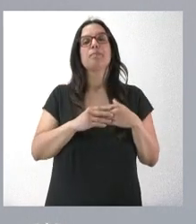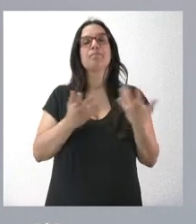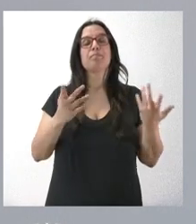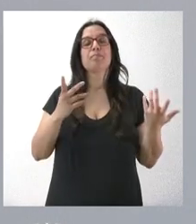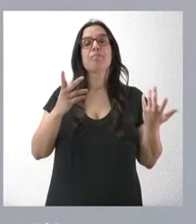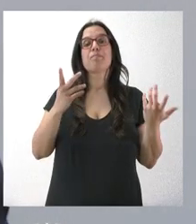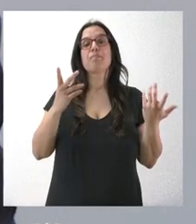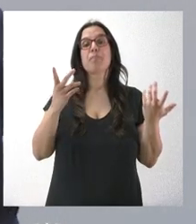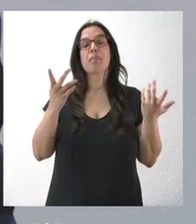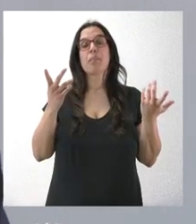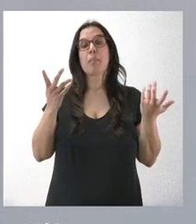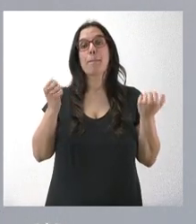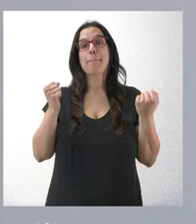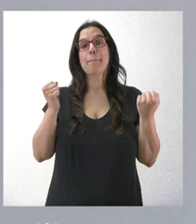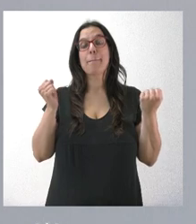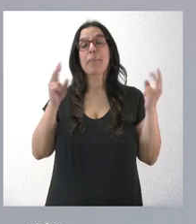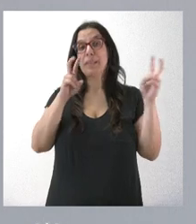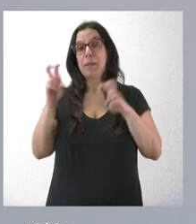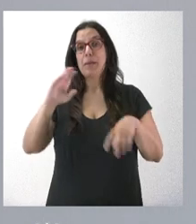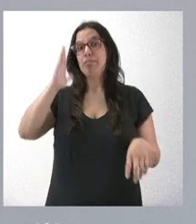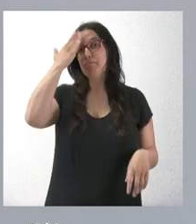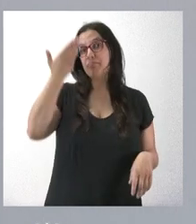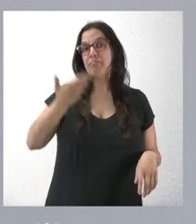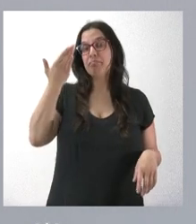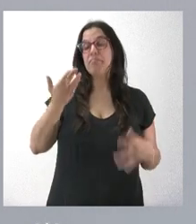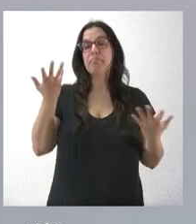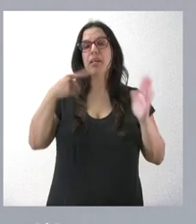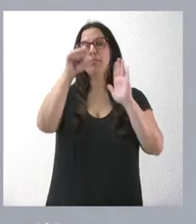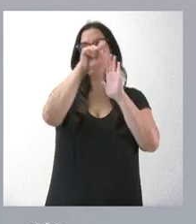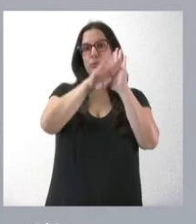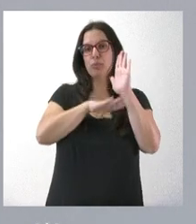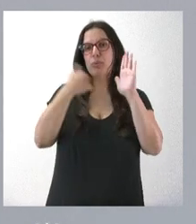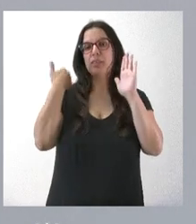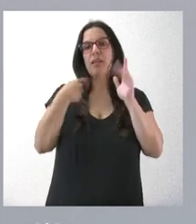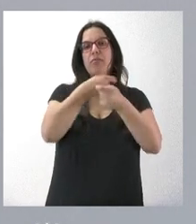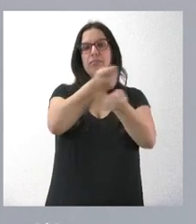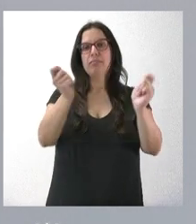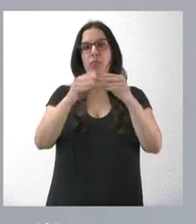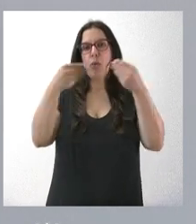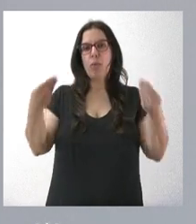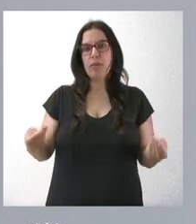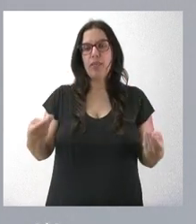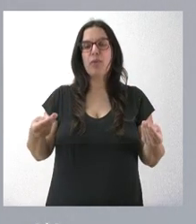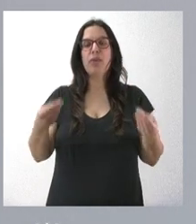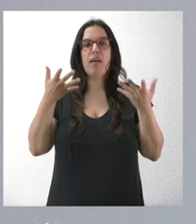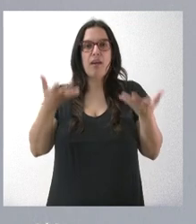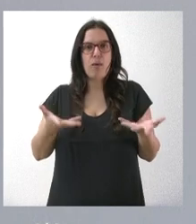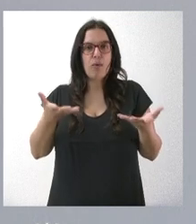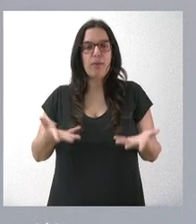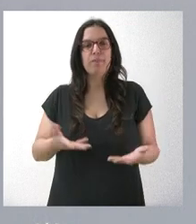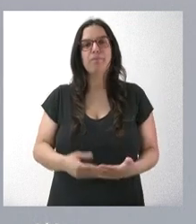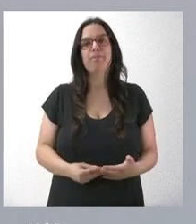principales asuntos figuran en la documentación que les va a ser objeto de distribución en este